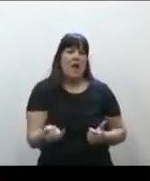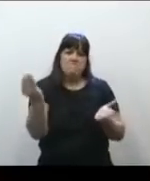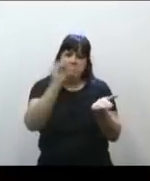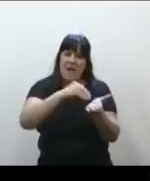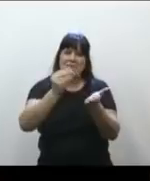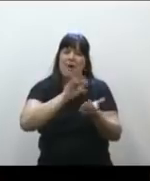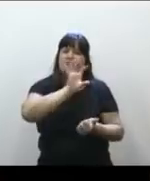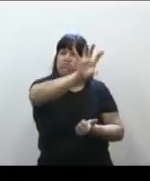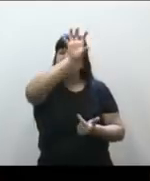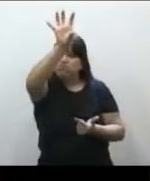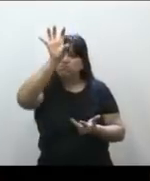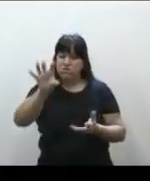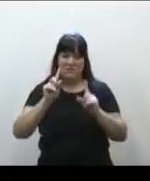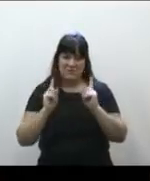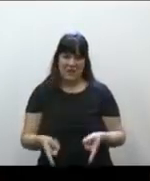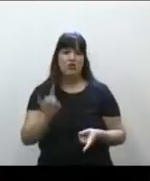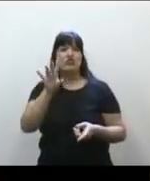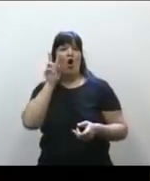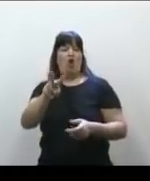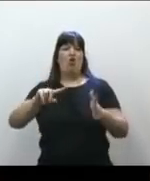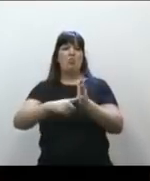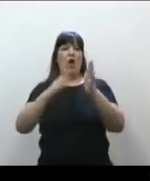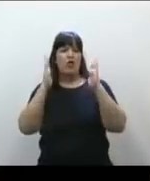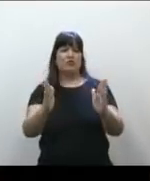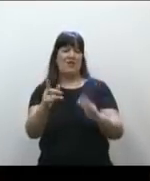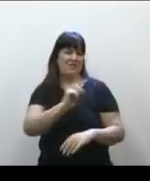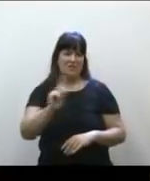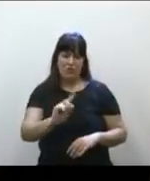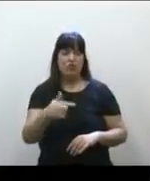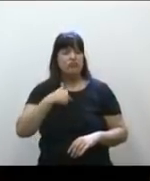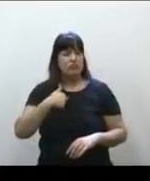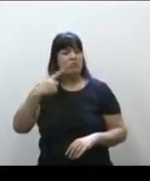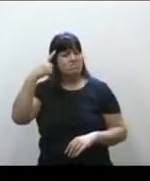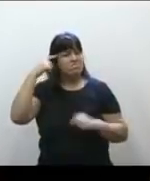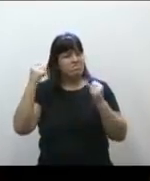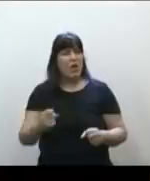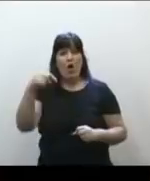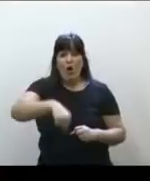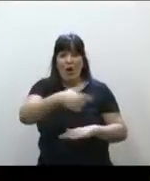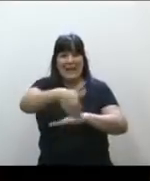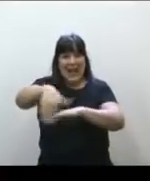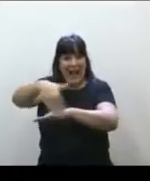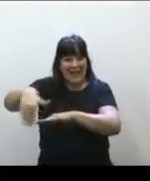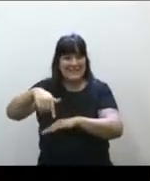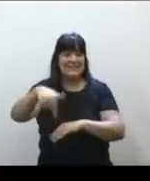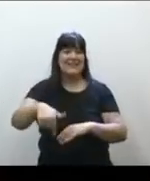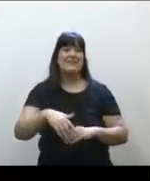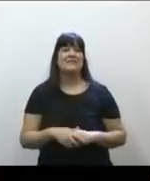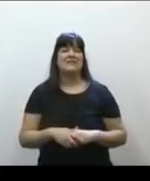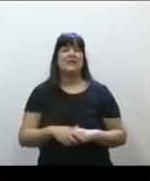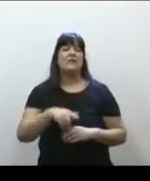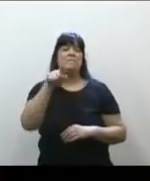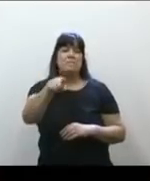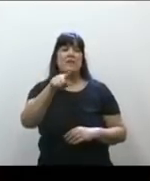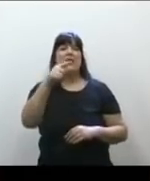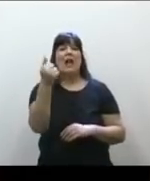Y yo tengo la convicción que hoy en las calles, en las Américas de Aristóbulo del Valle,